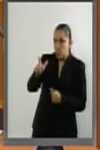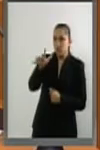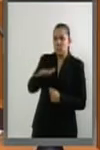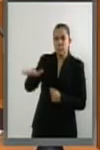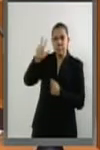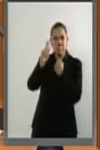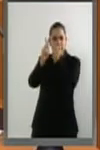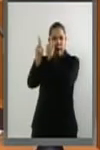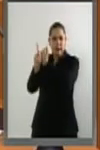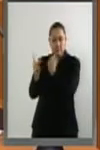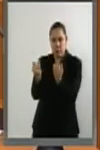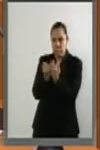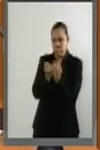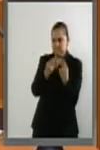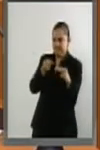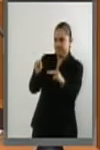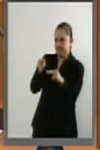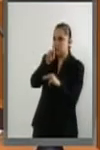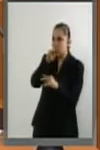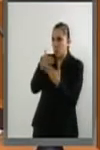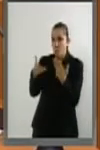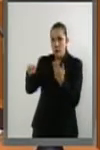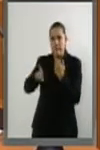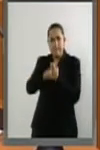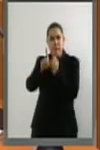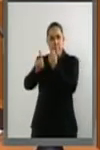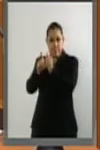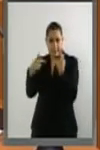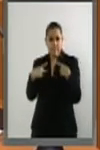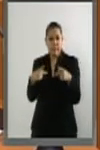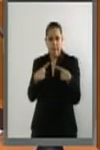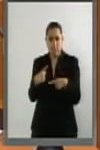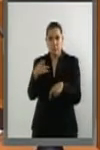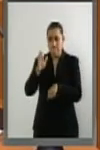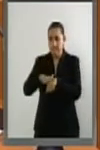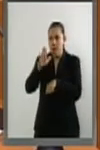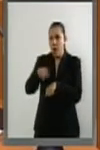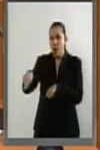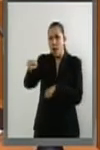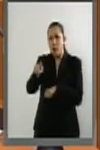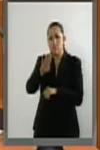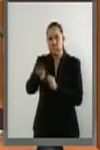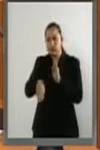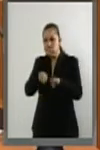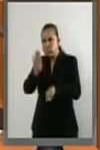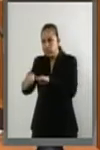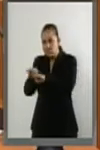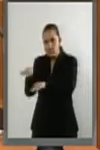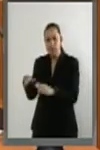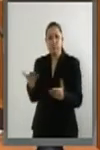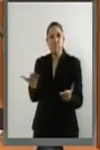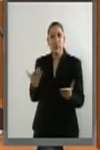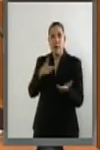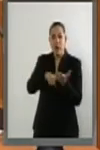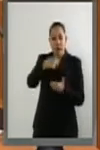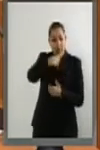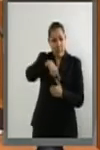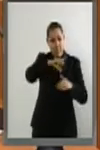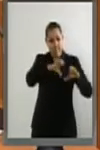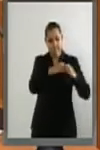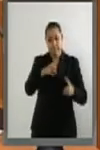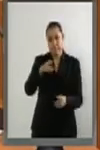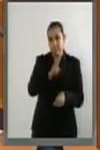jornada de violencia que cobró más vidas y en la que las autoridades venezolanas coartaron derechos